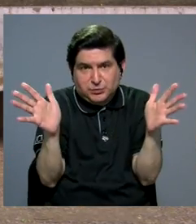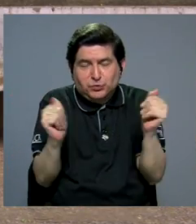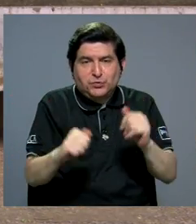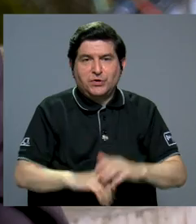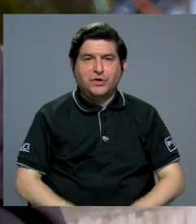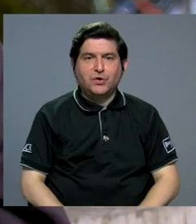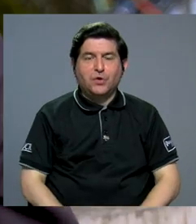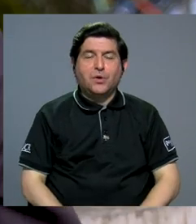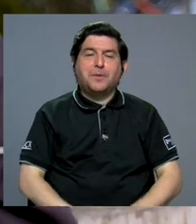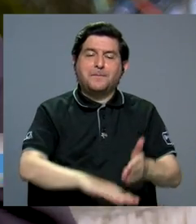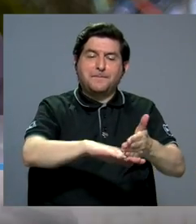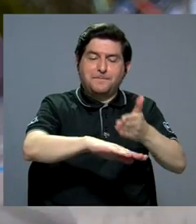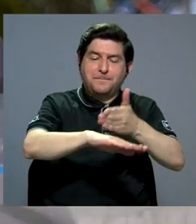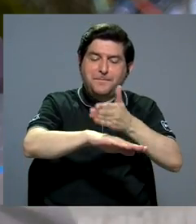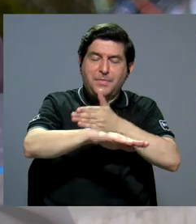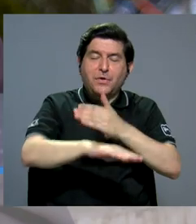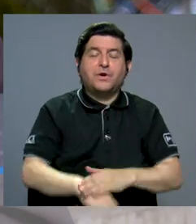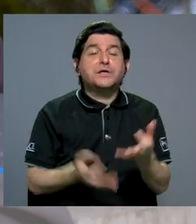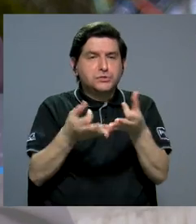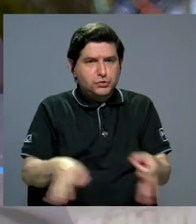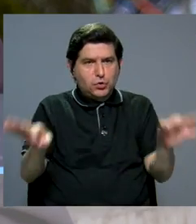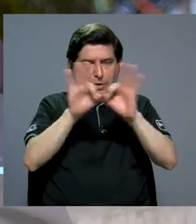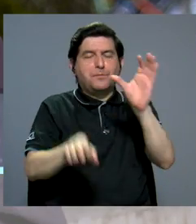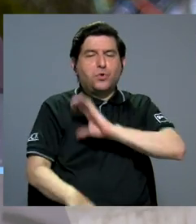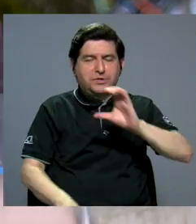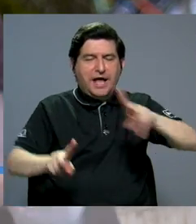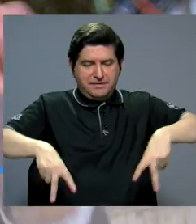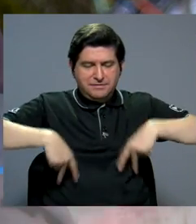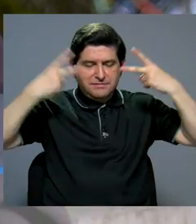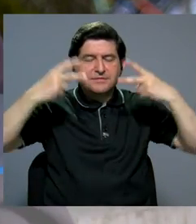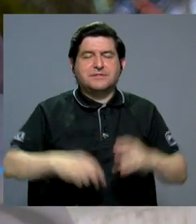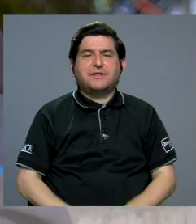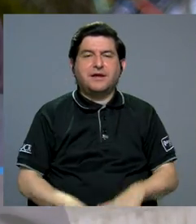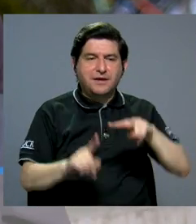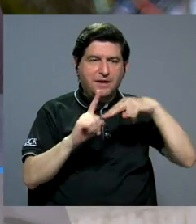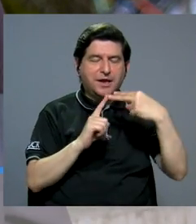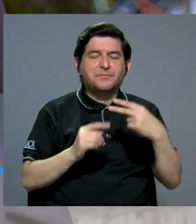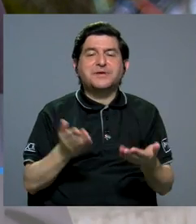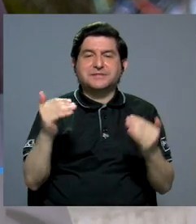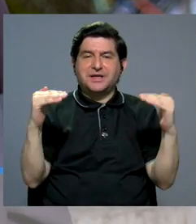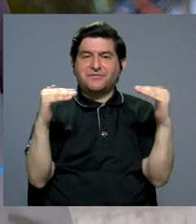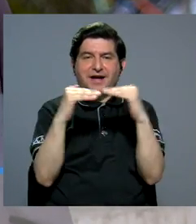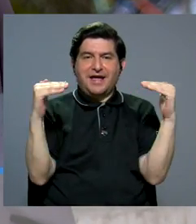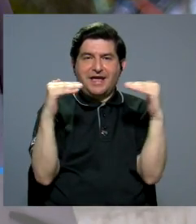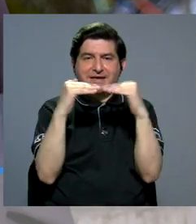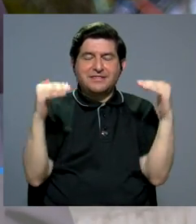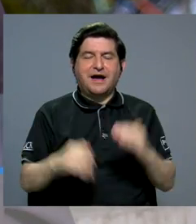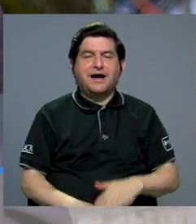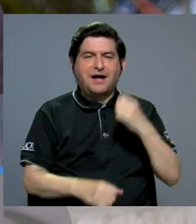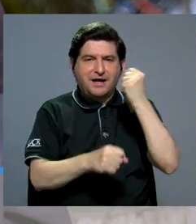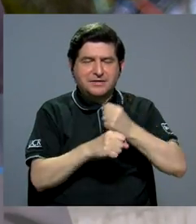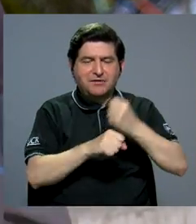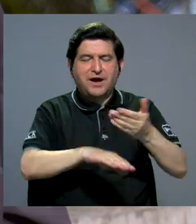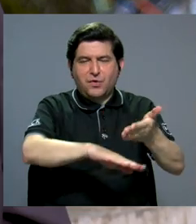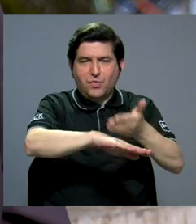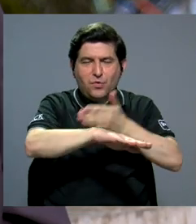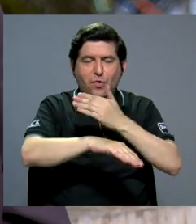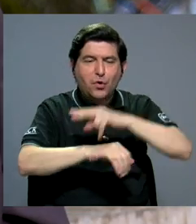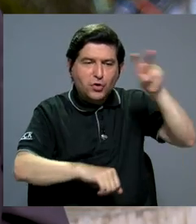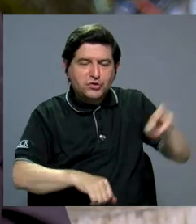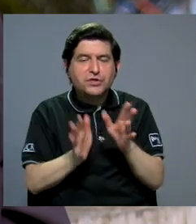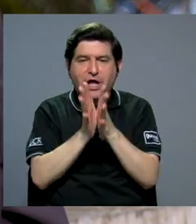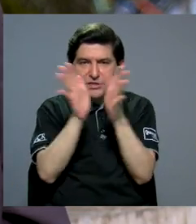le mejore significativamente la calidad de vida. Entonces, desde el punto de vista equidad, estos esfuerzos de mejorar el